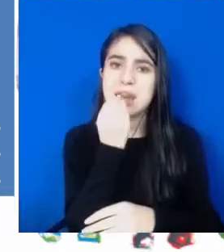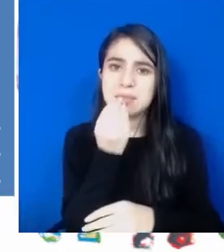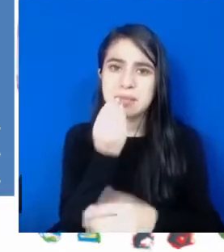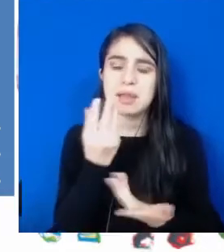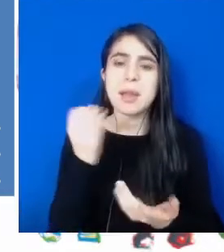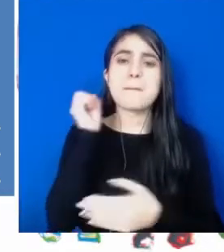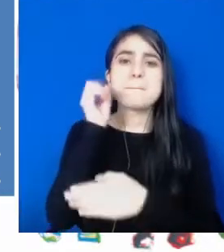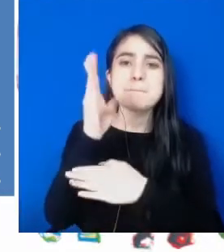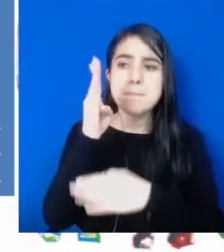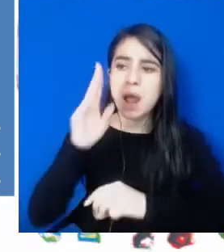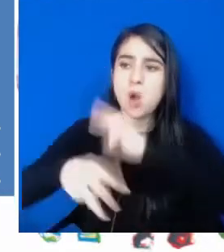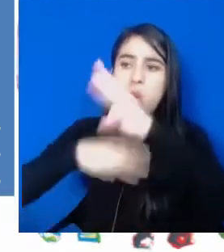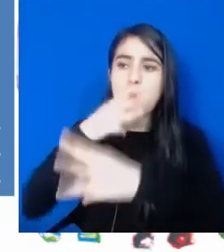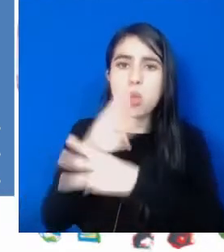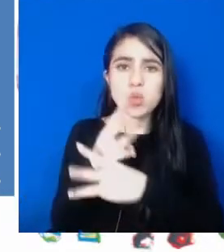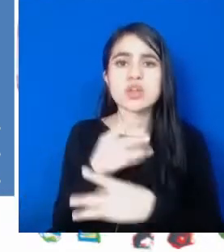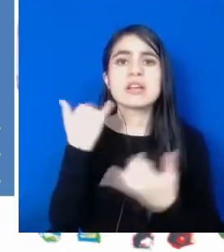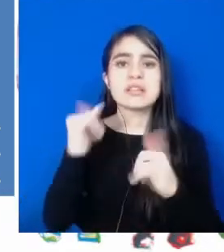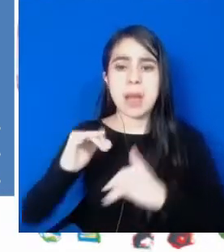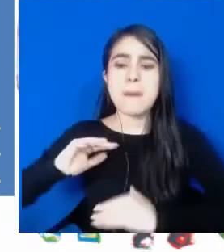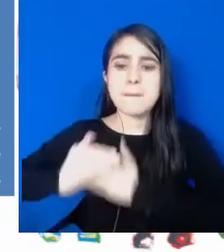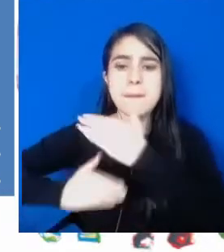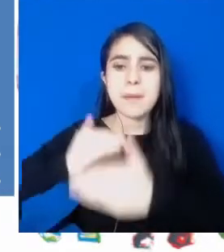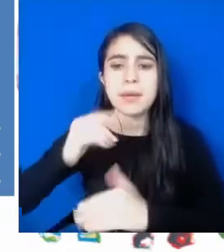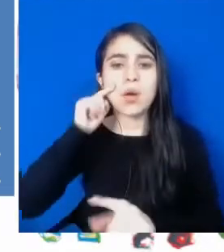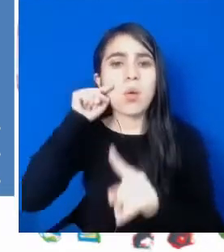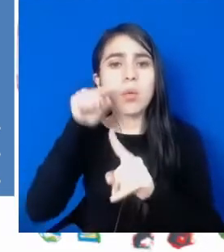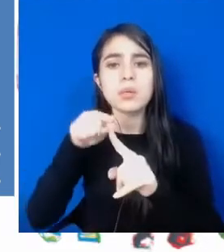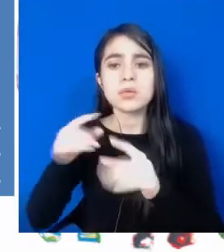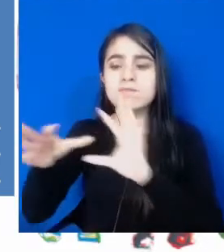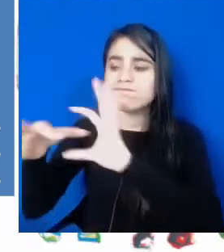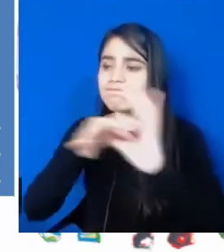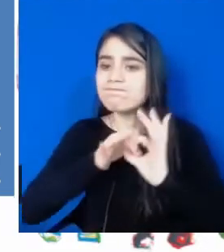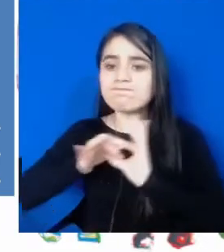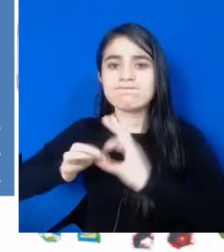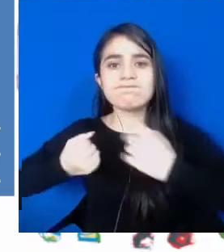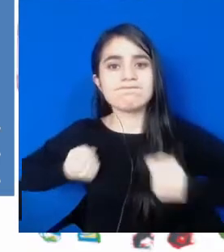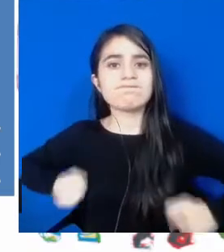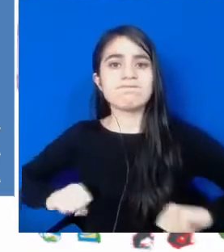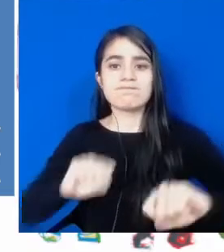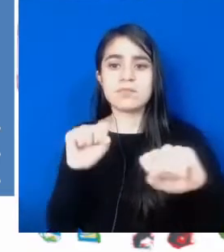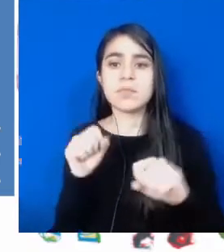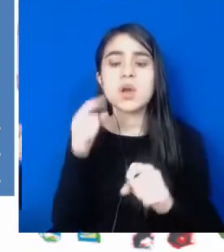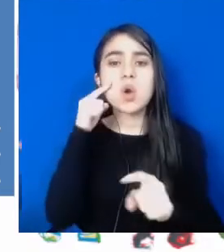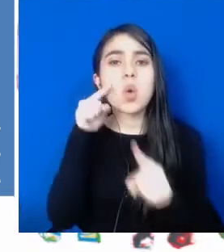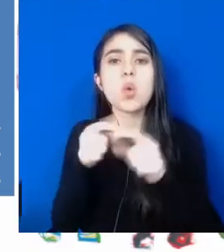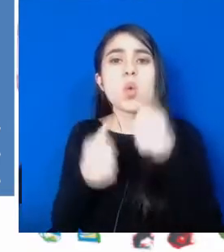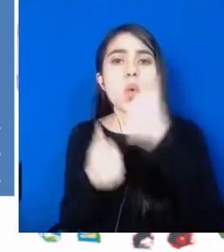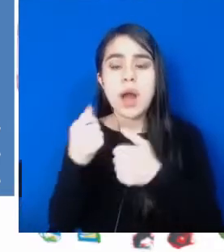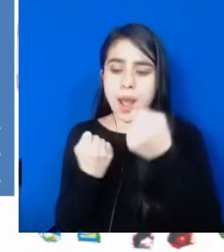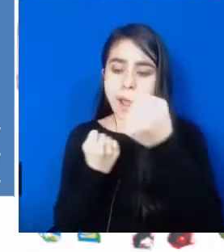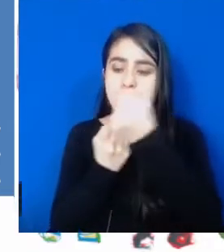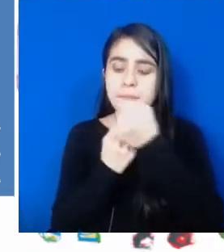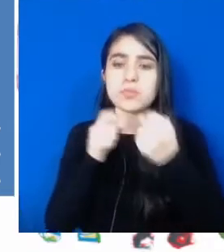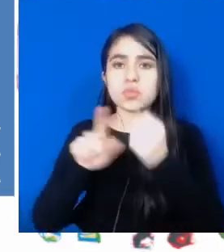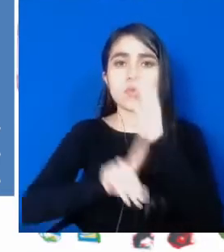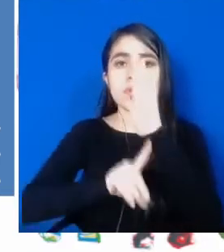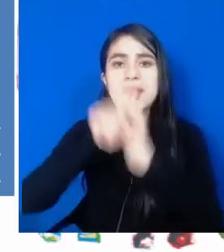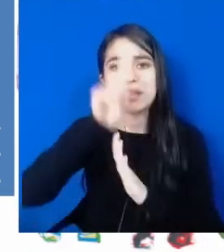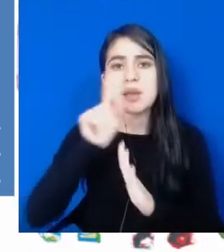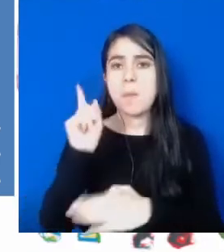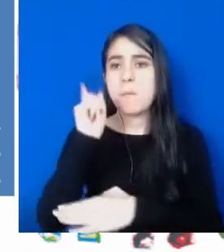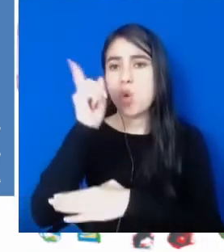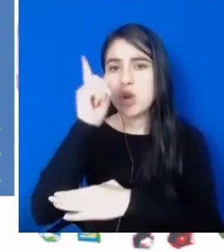con la FAO, con el Banco Mundial, para unir esfuerzos a fin de apoyar el